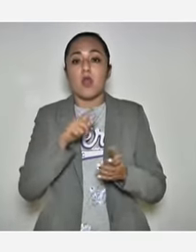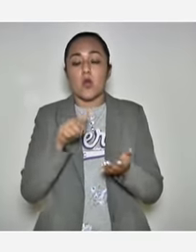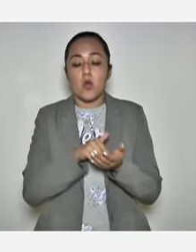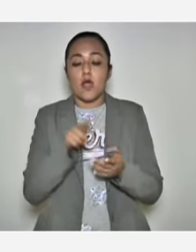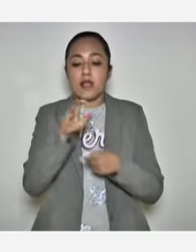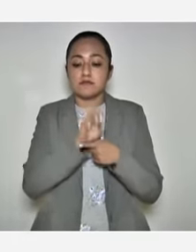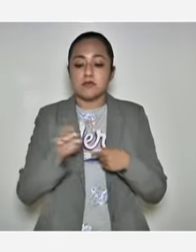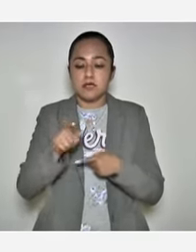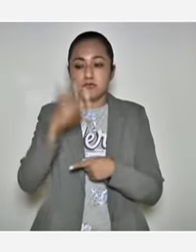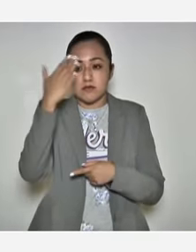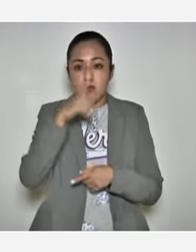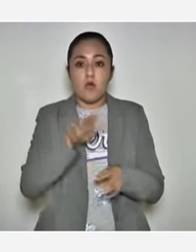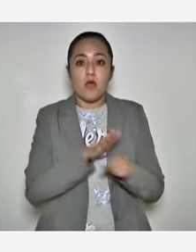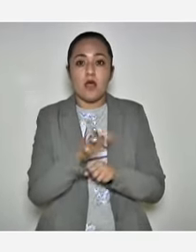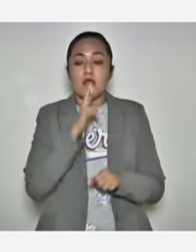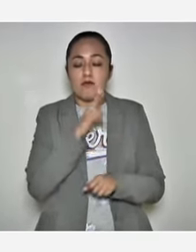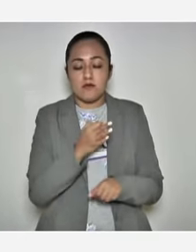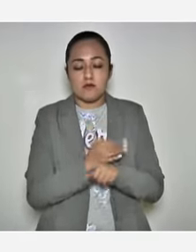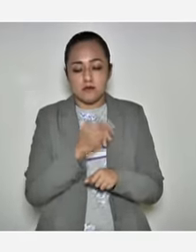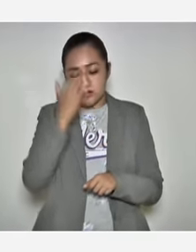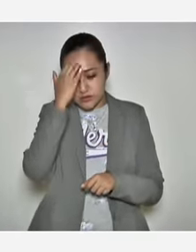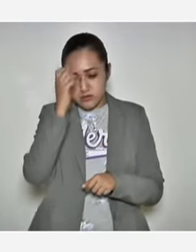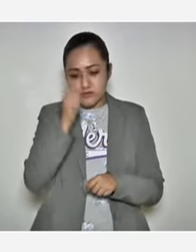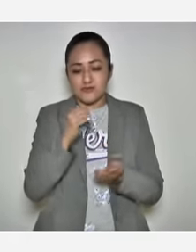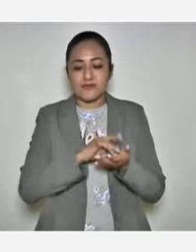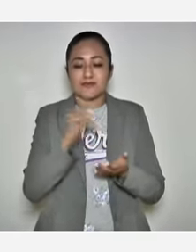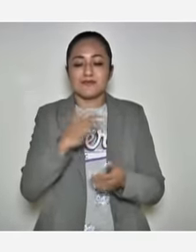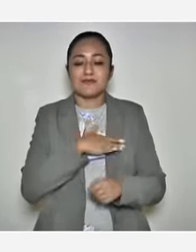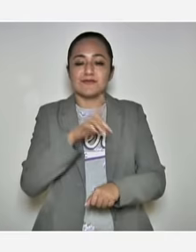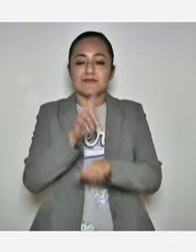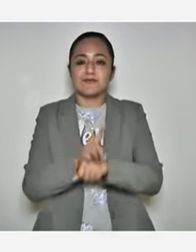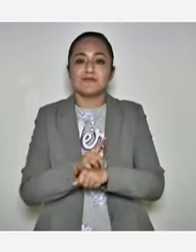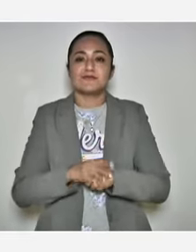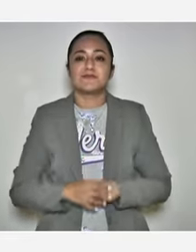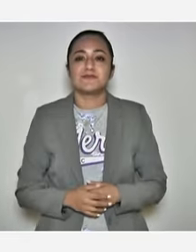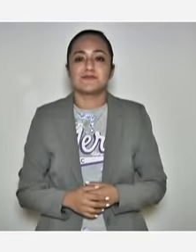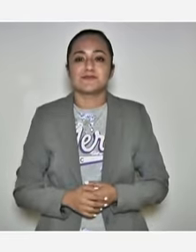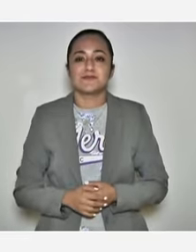Saber qué reportes se tiene, qué conocimiento se tiene de esto. Muchísimas gracias y buen día.